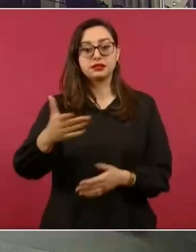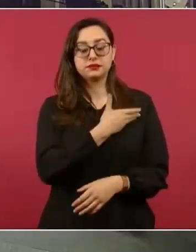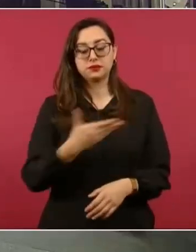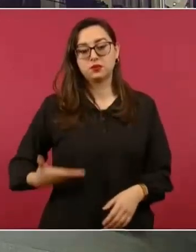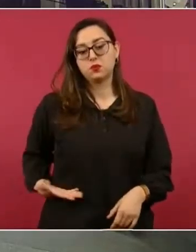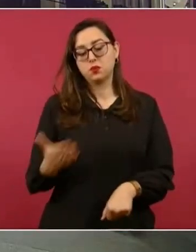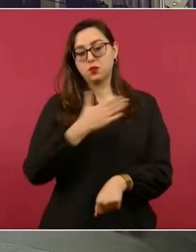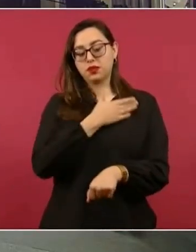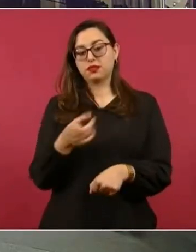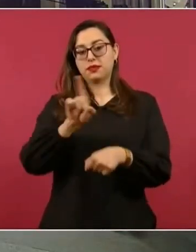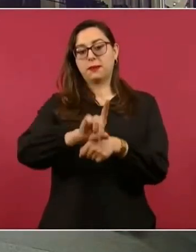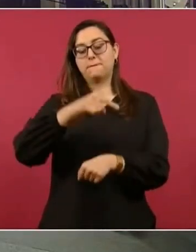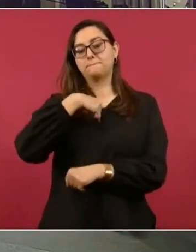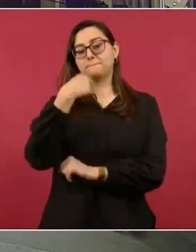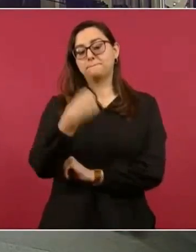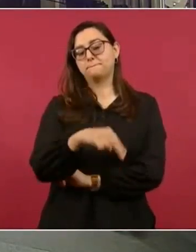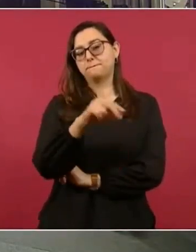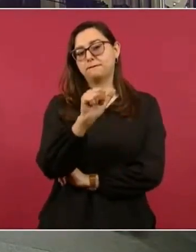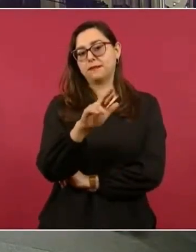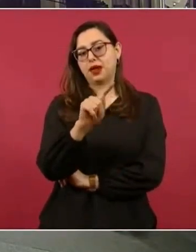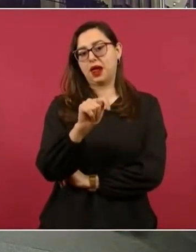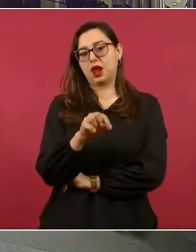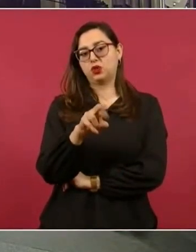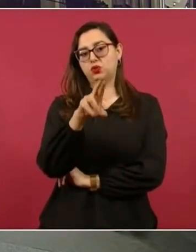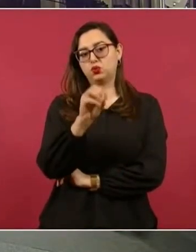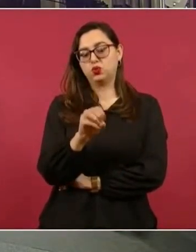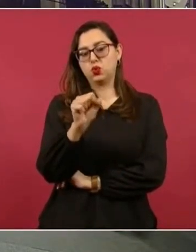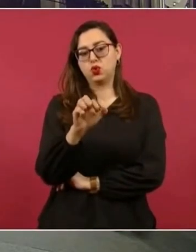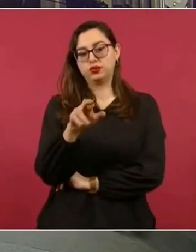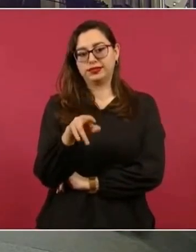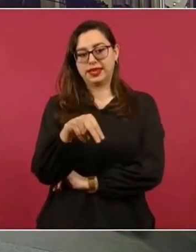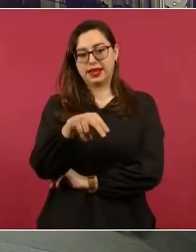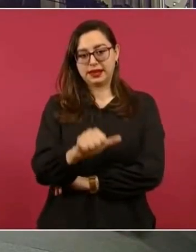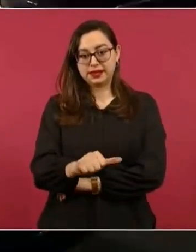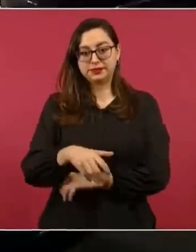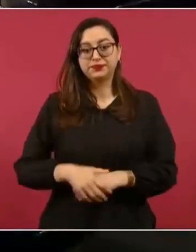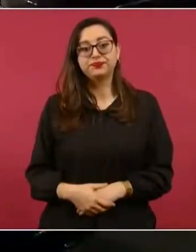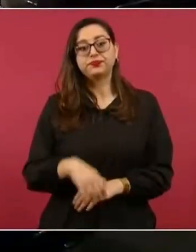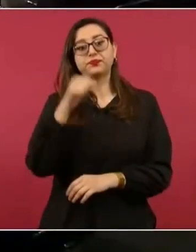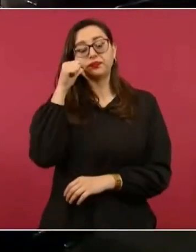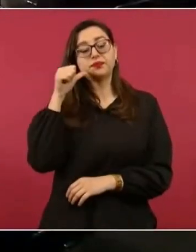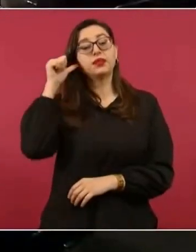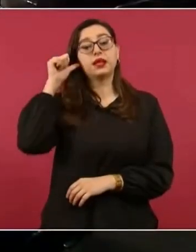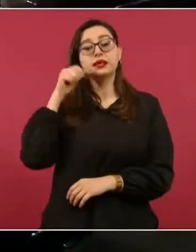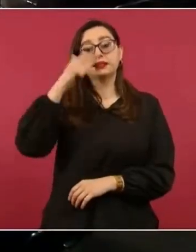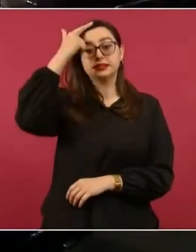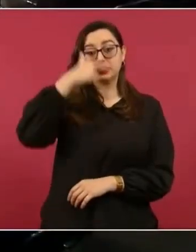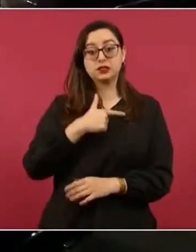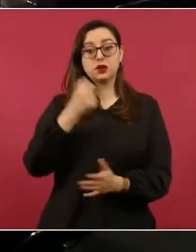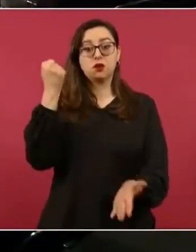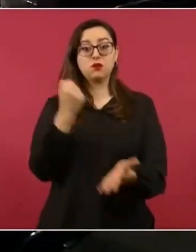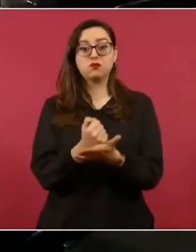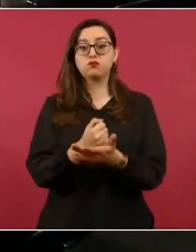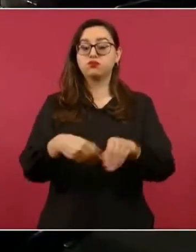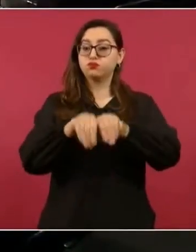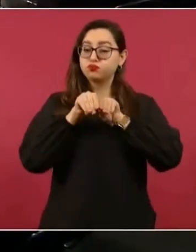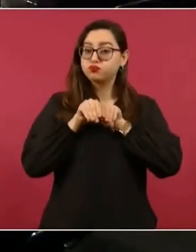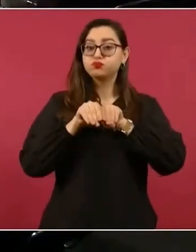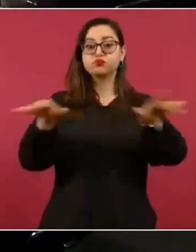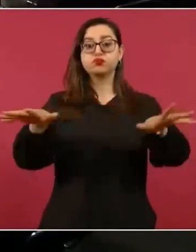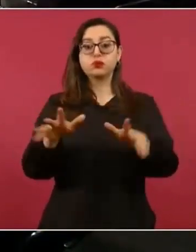Arturo Cerda, del Financiero Bloomberg. Señor, anoche ya fue publicado su decreto para cerrar las operaciones aéreas